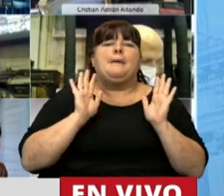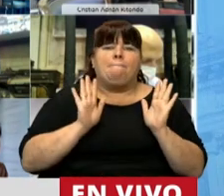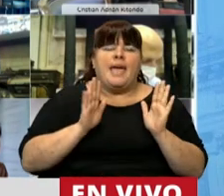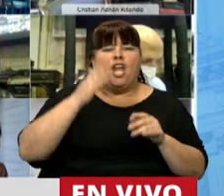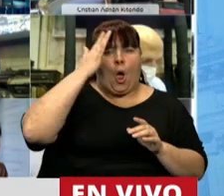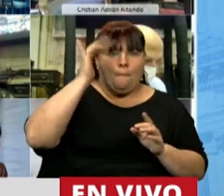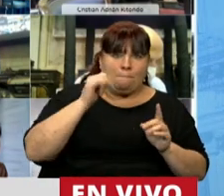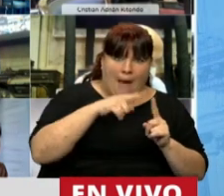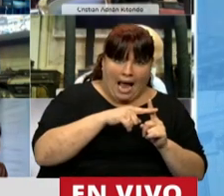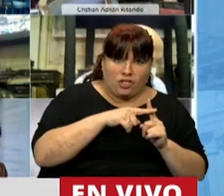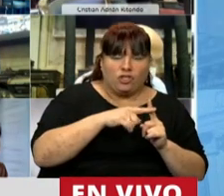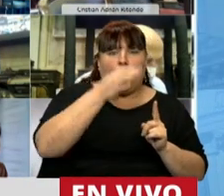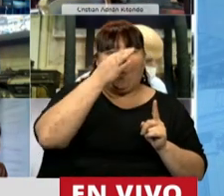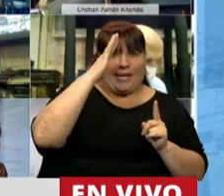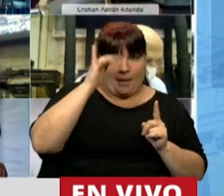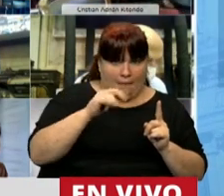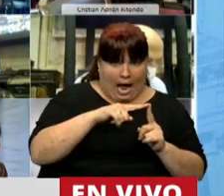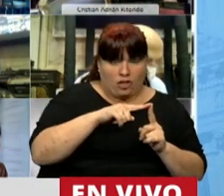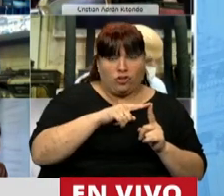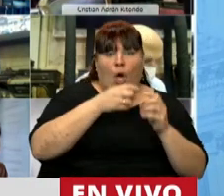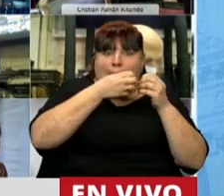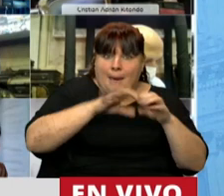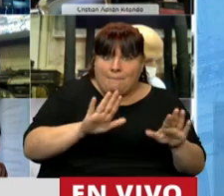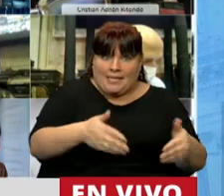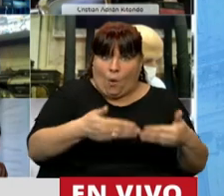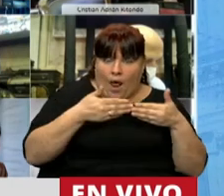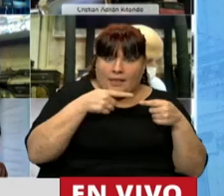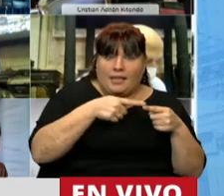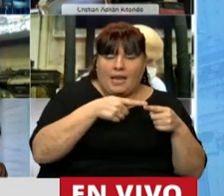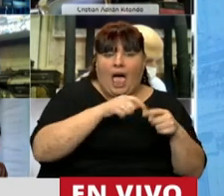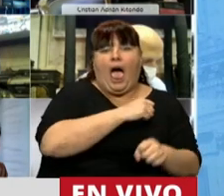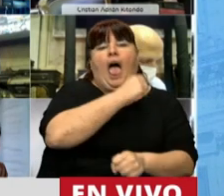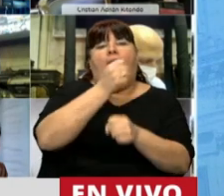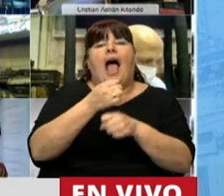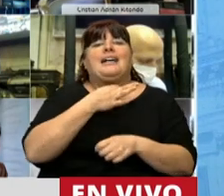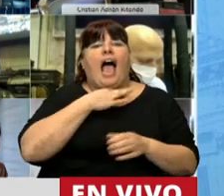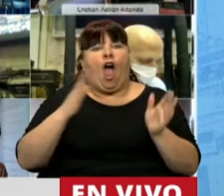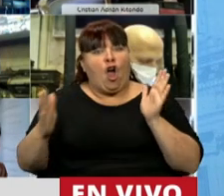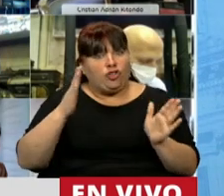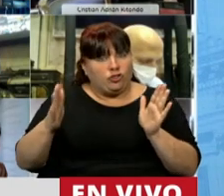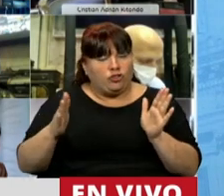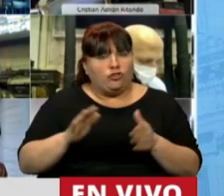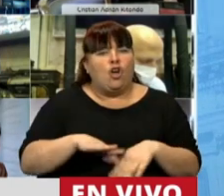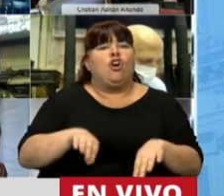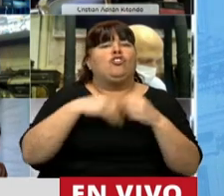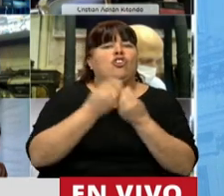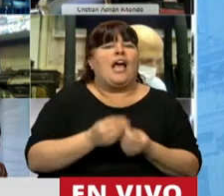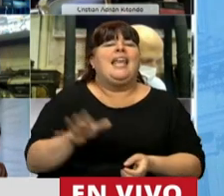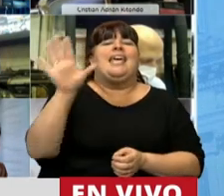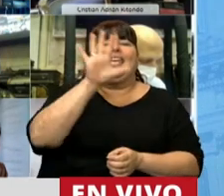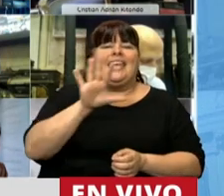marzo, entre el 20 de marzo, cuando empieza la cuarentena, a agosto, había